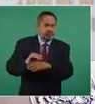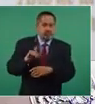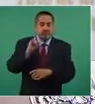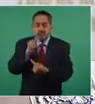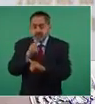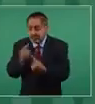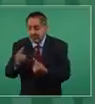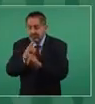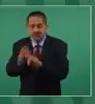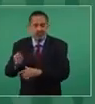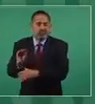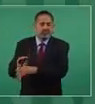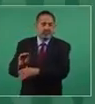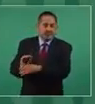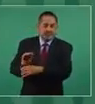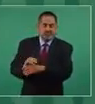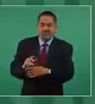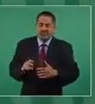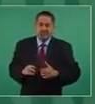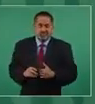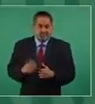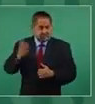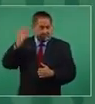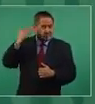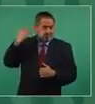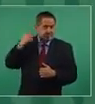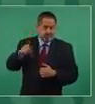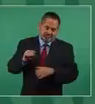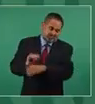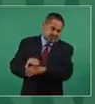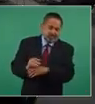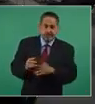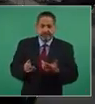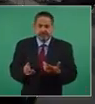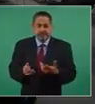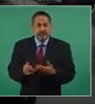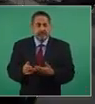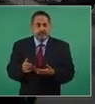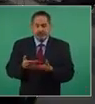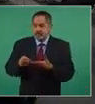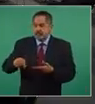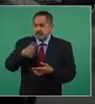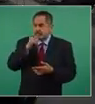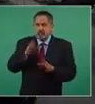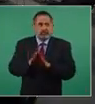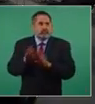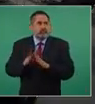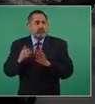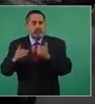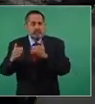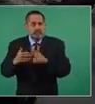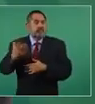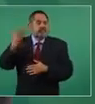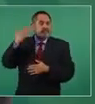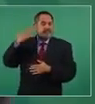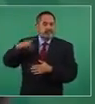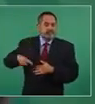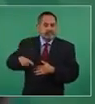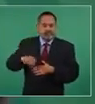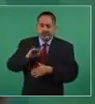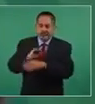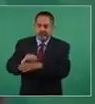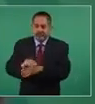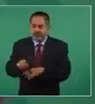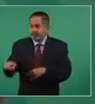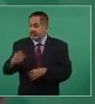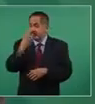las niñas, a los niños que no tienen posibilidad para ir a la